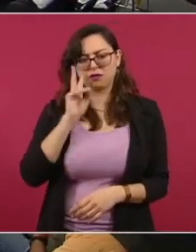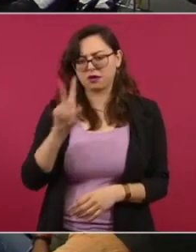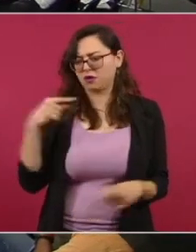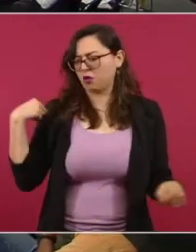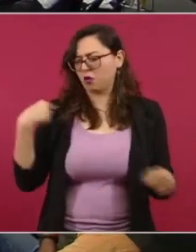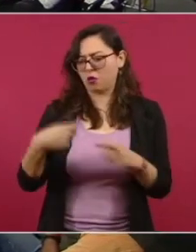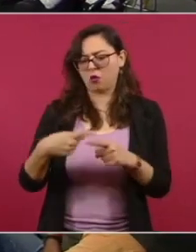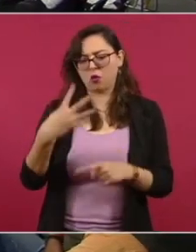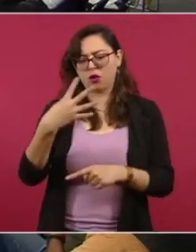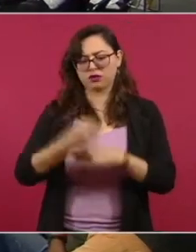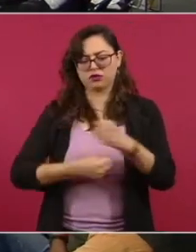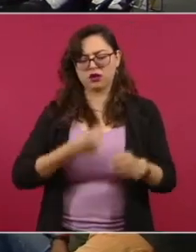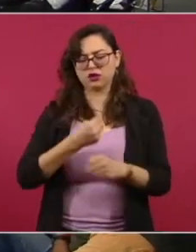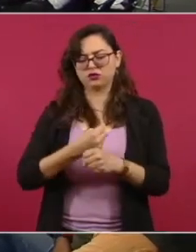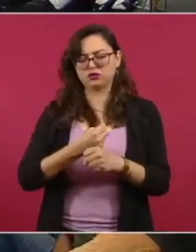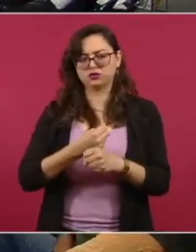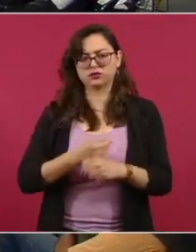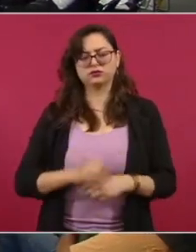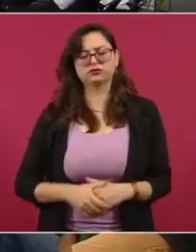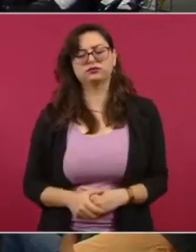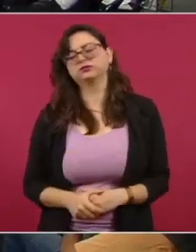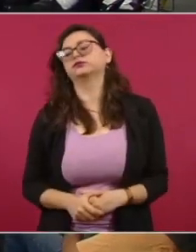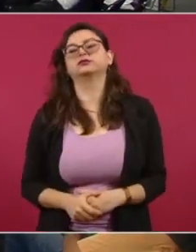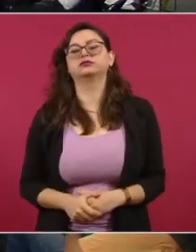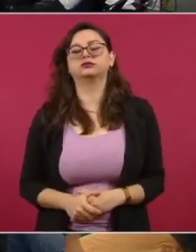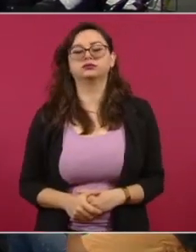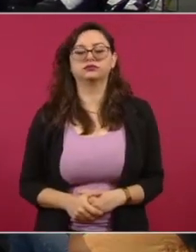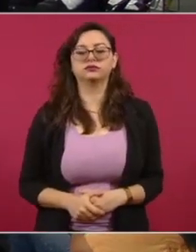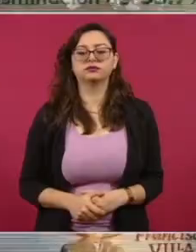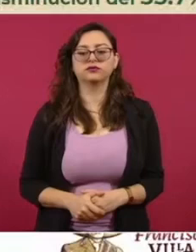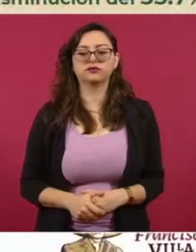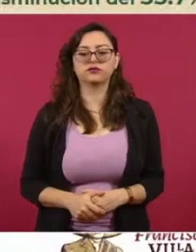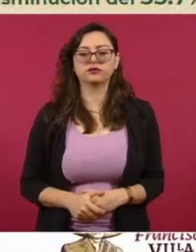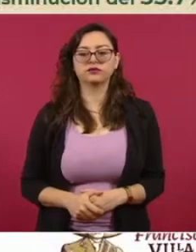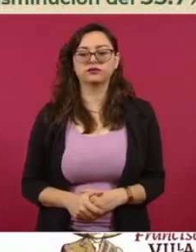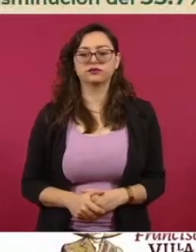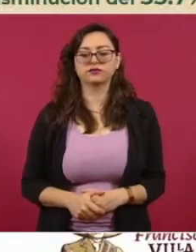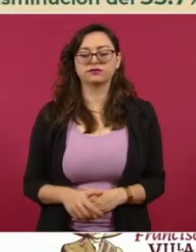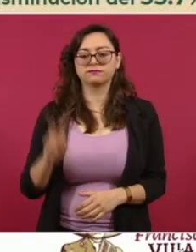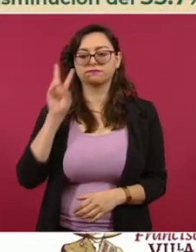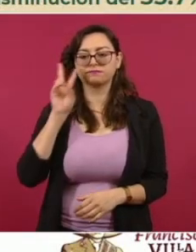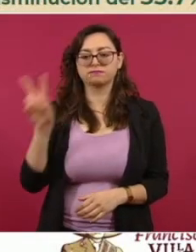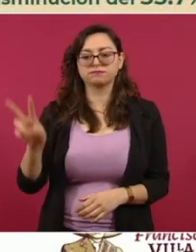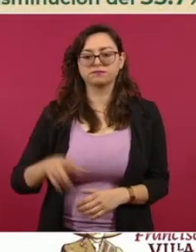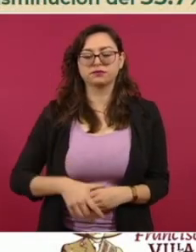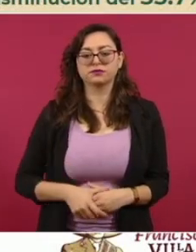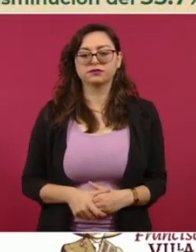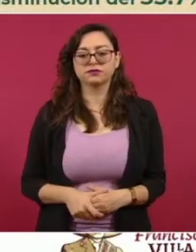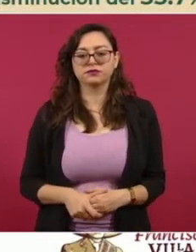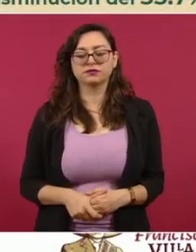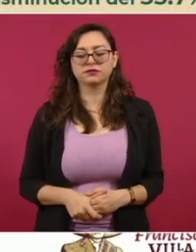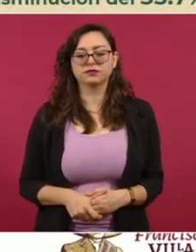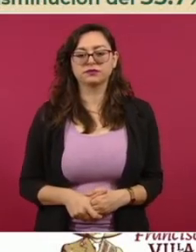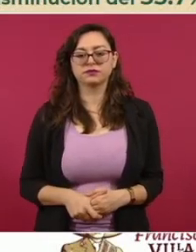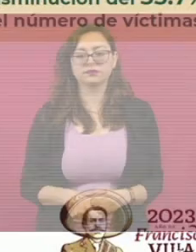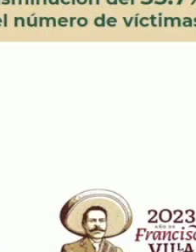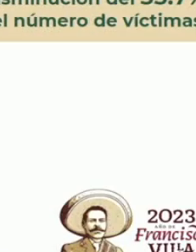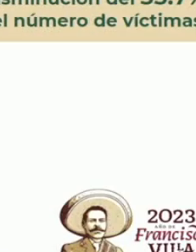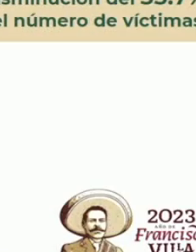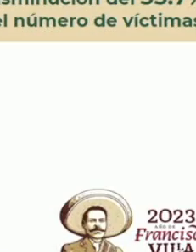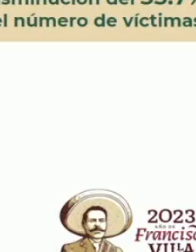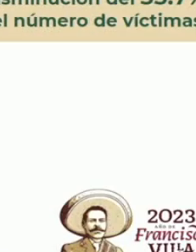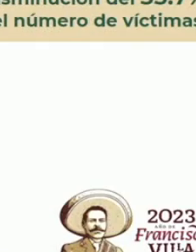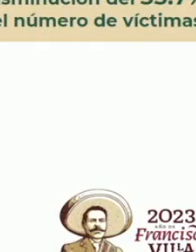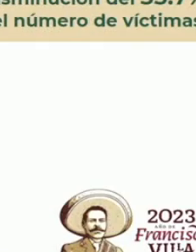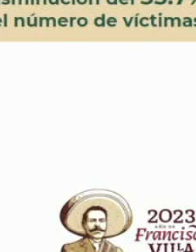21, 35.7, vamos avanzando.